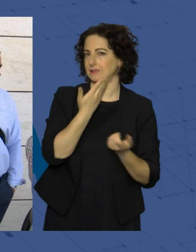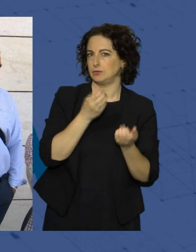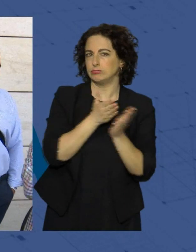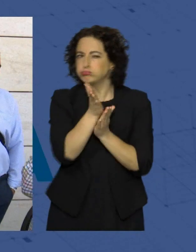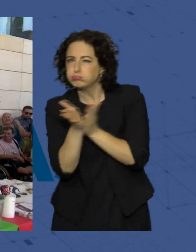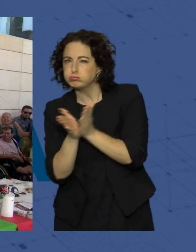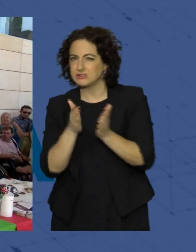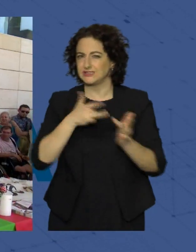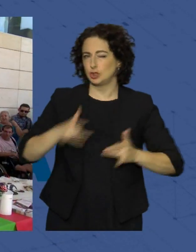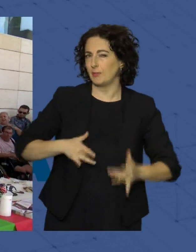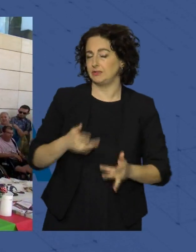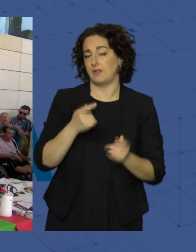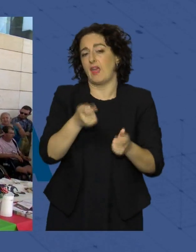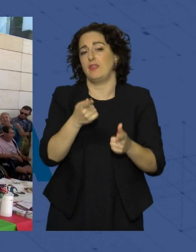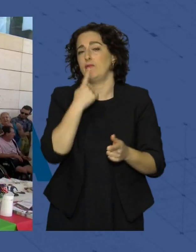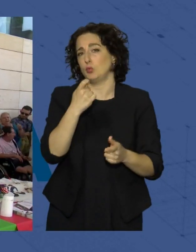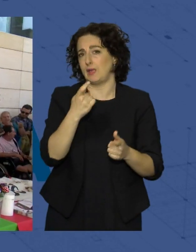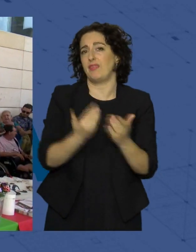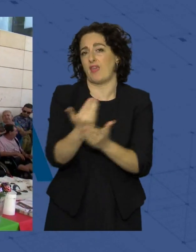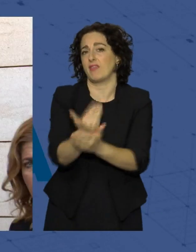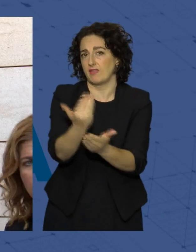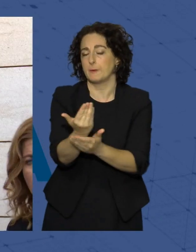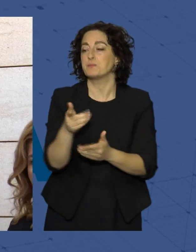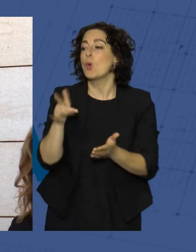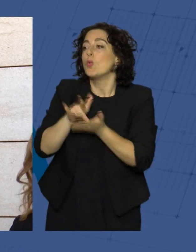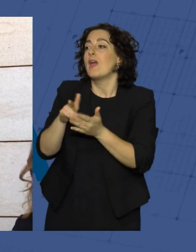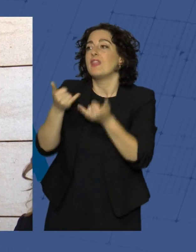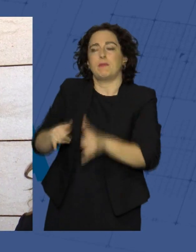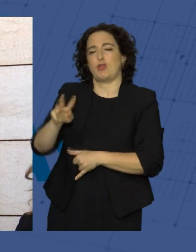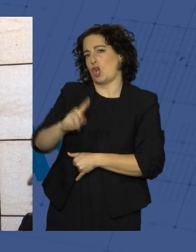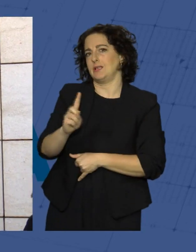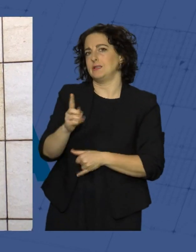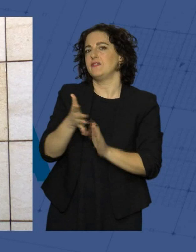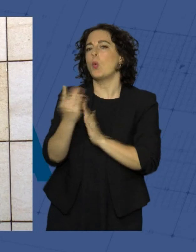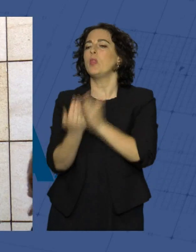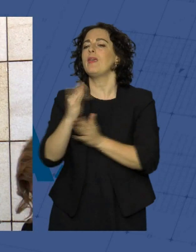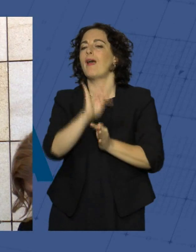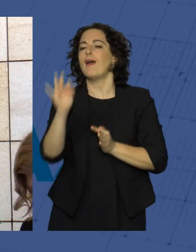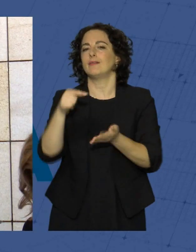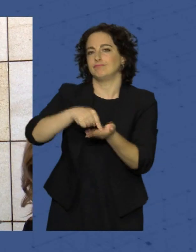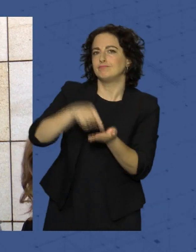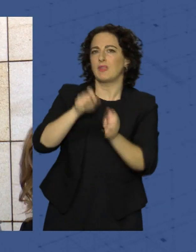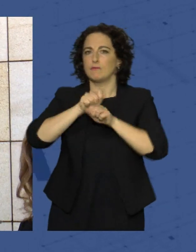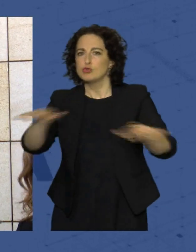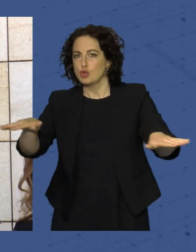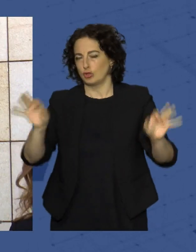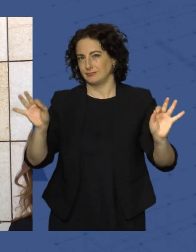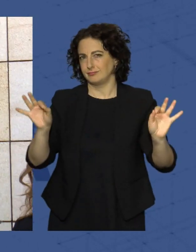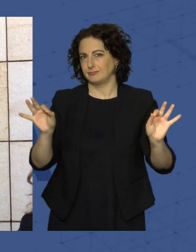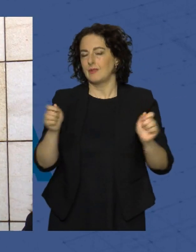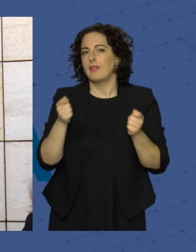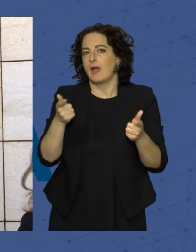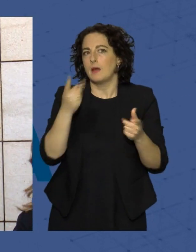extremo su día a día. Esto no es un día de celebración, es un día de reivindicación y de difusión, de darle otra